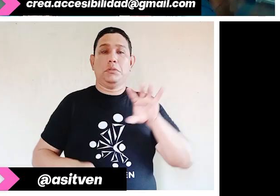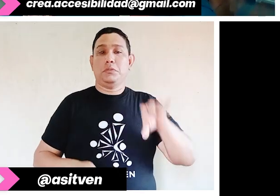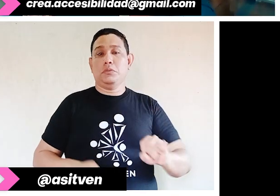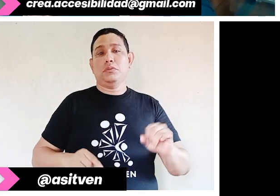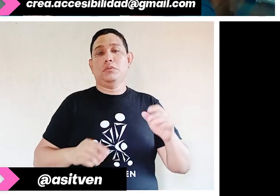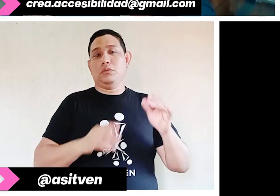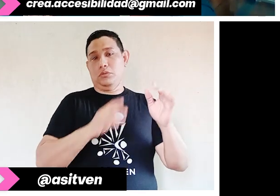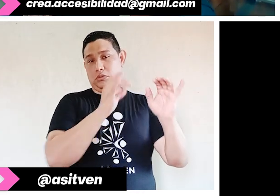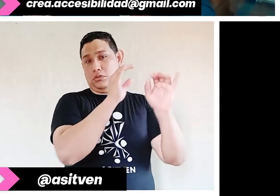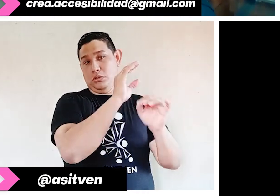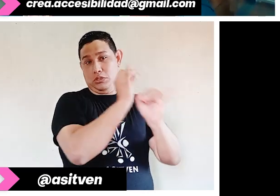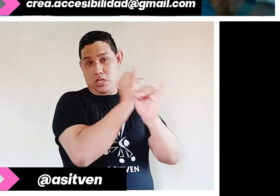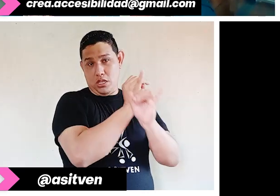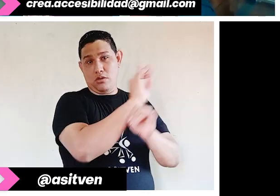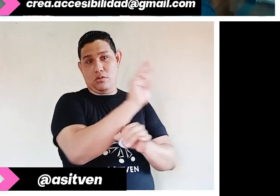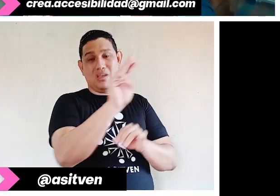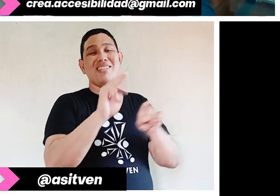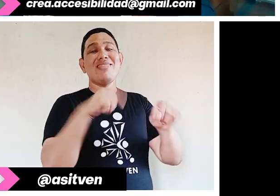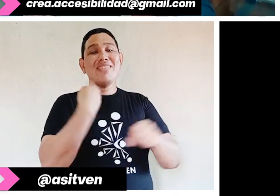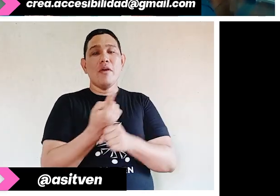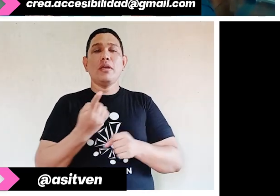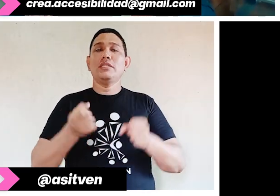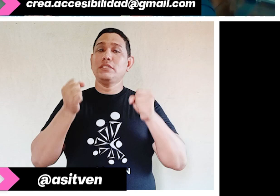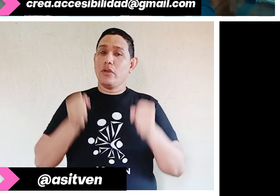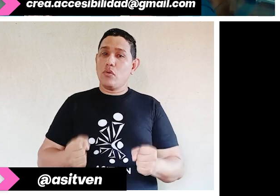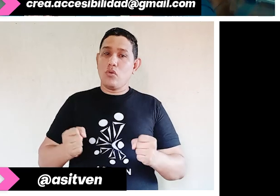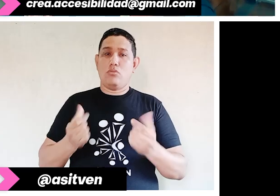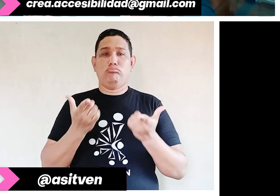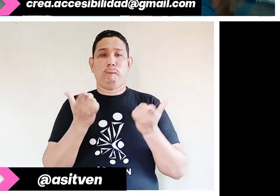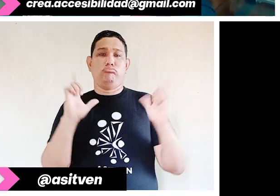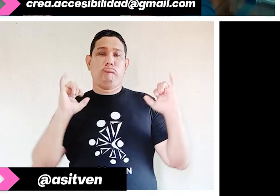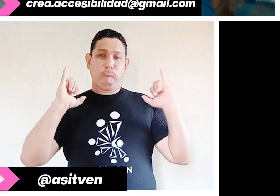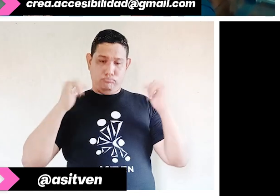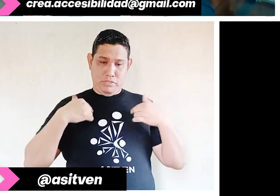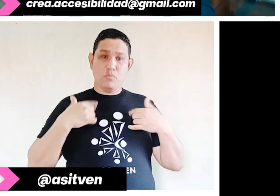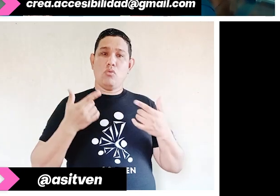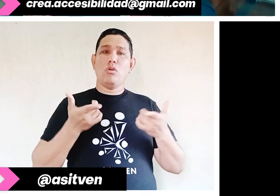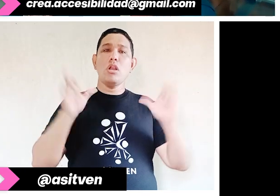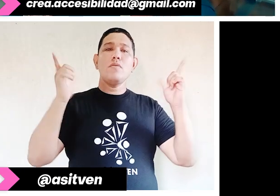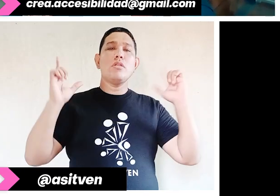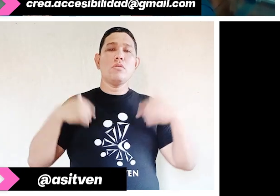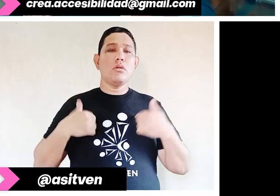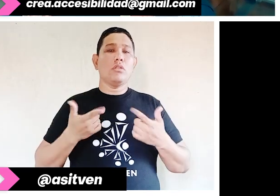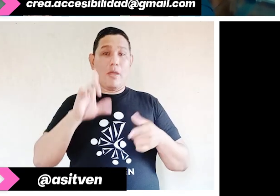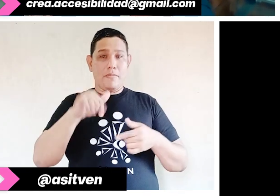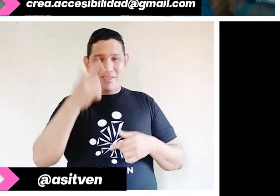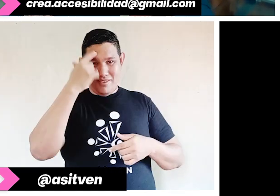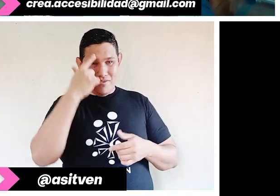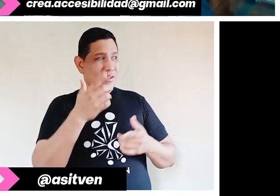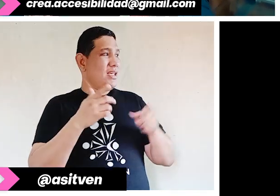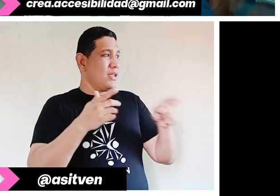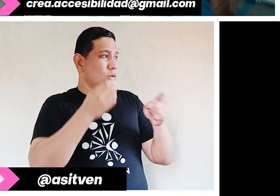ser seguro, autónomo, normal y cómodo, de forma tal que ese servicio, que ese producto, que